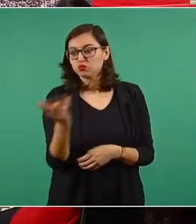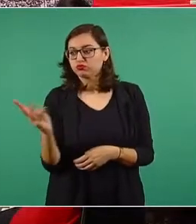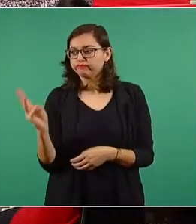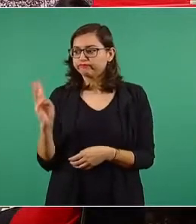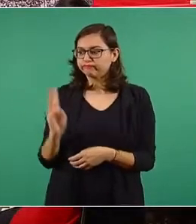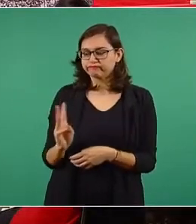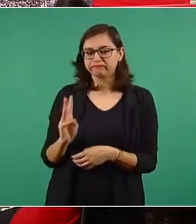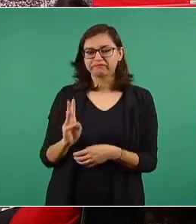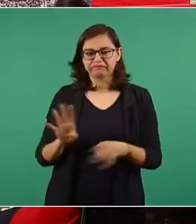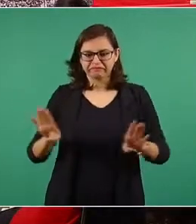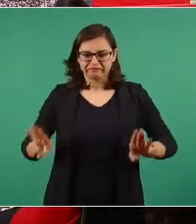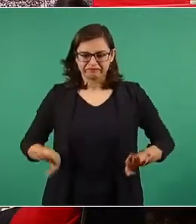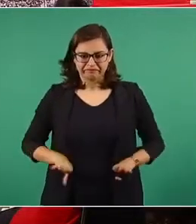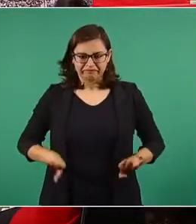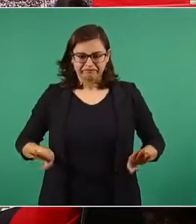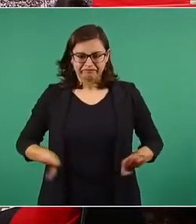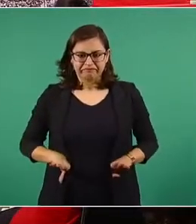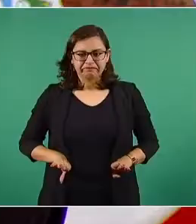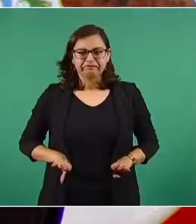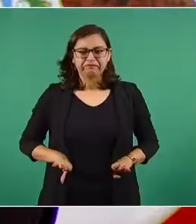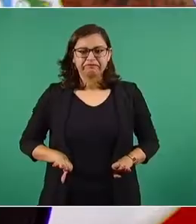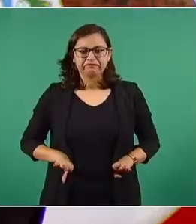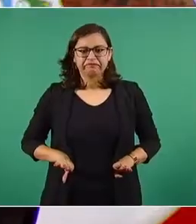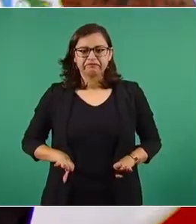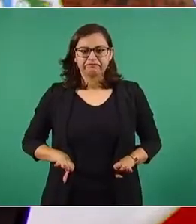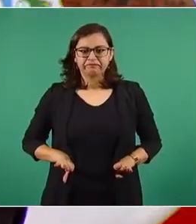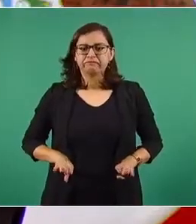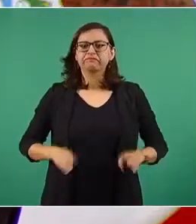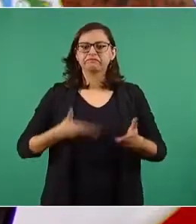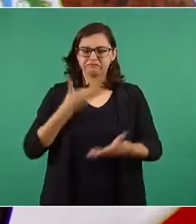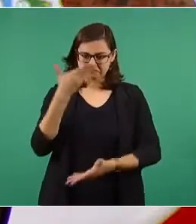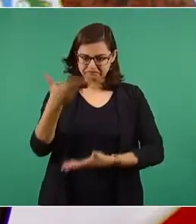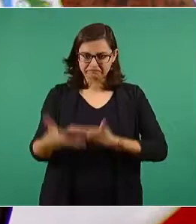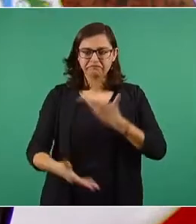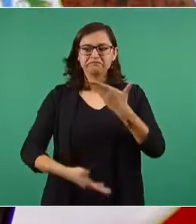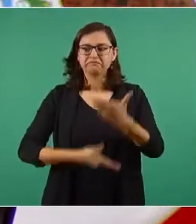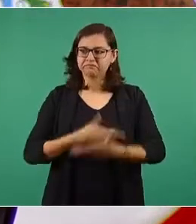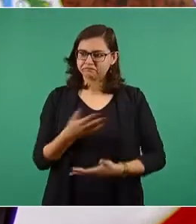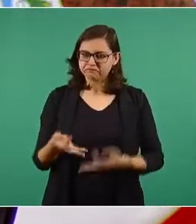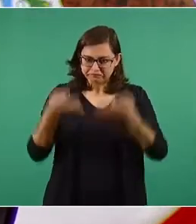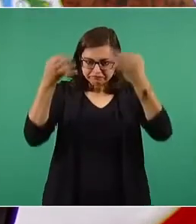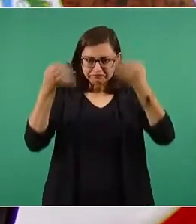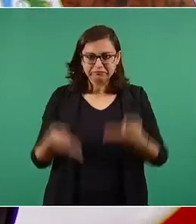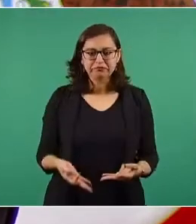demostrado ser auténticos servidores públicos,